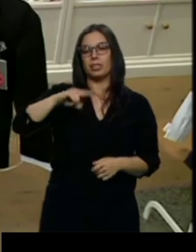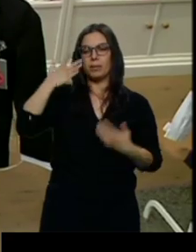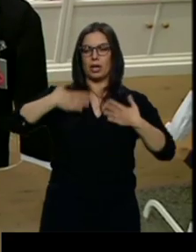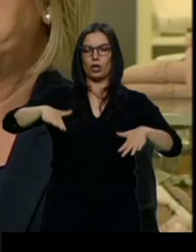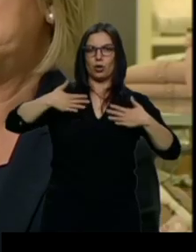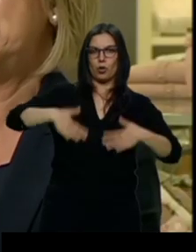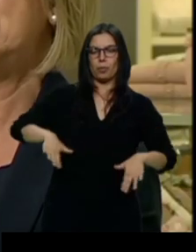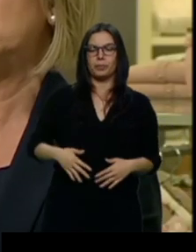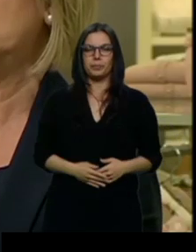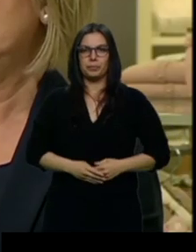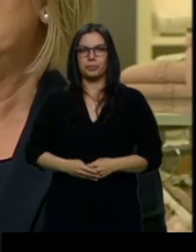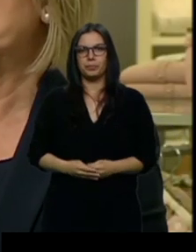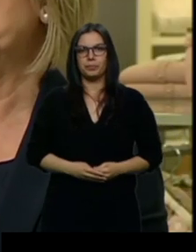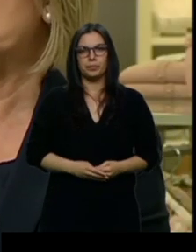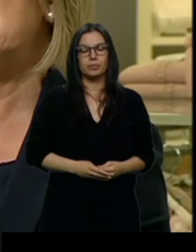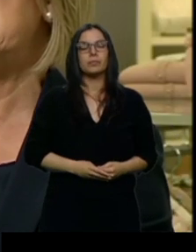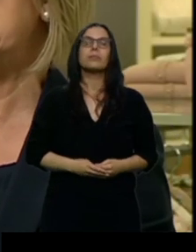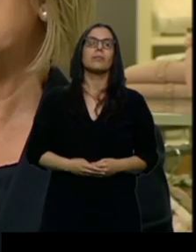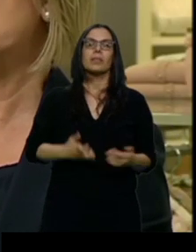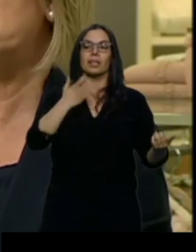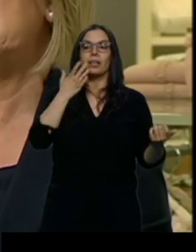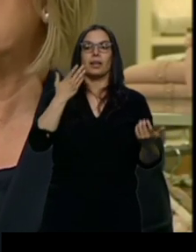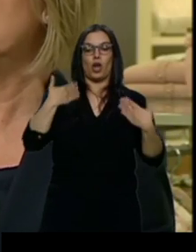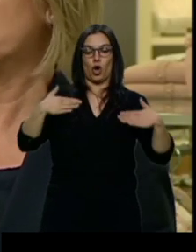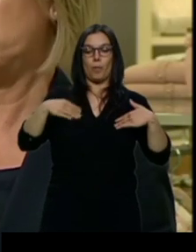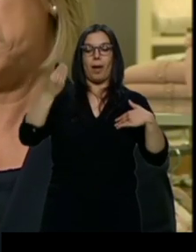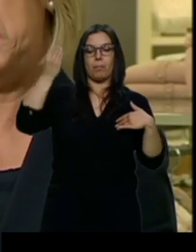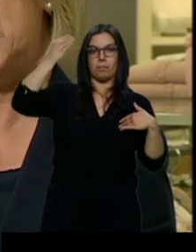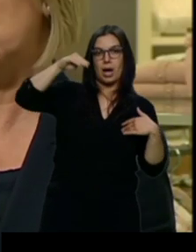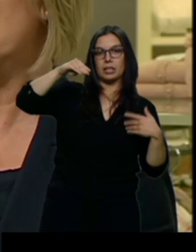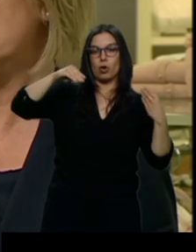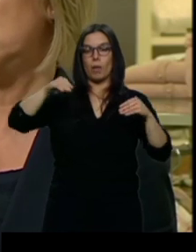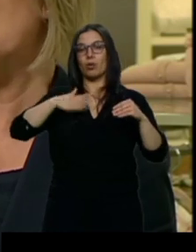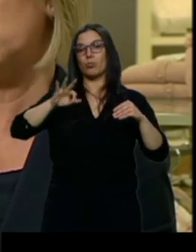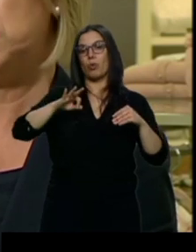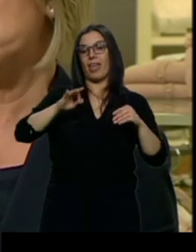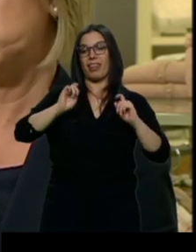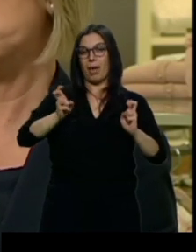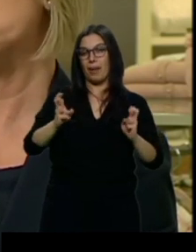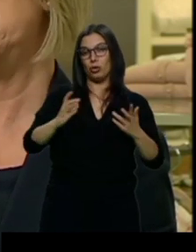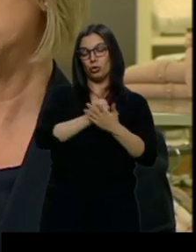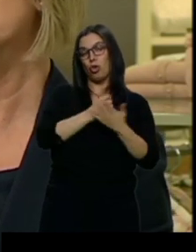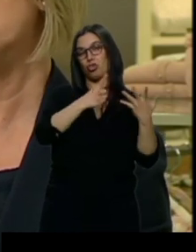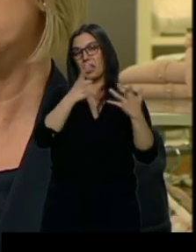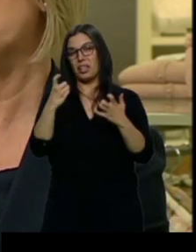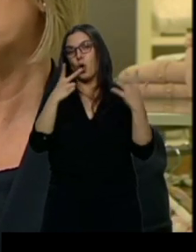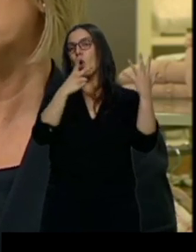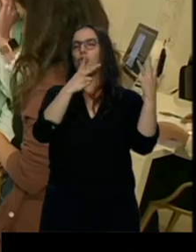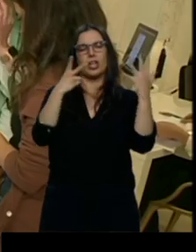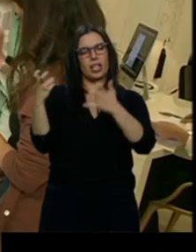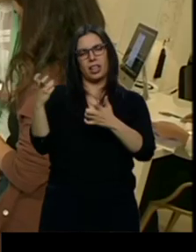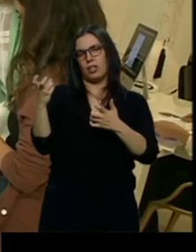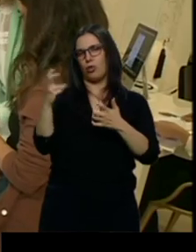Pues añadiendo algún complemento, unos 600, 700 con zapatos y todo, sobre unos 700 euros.